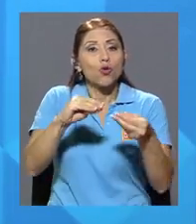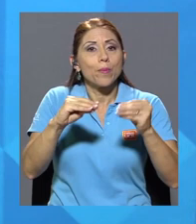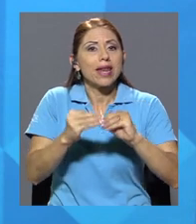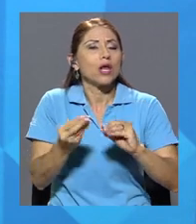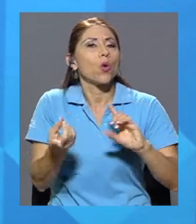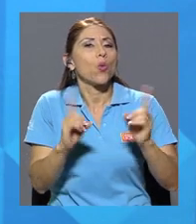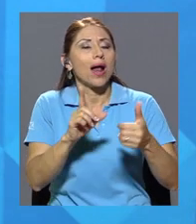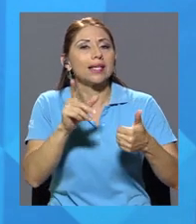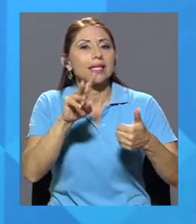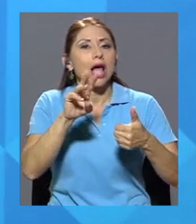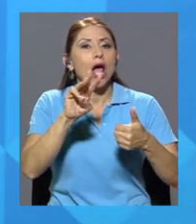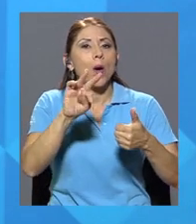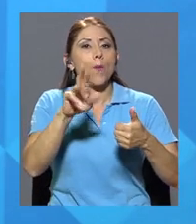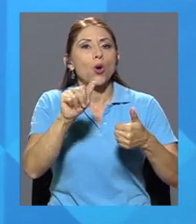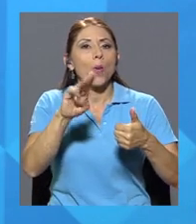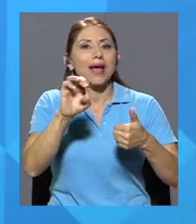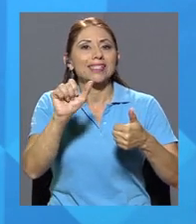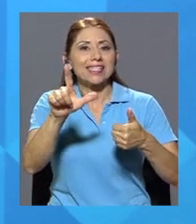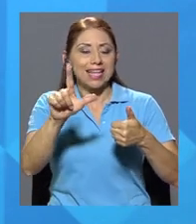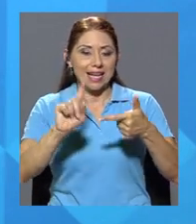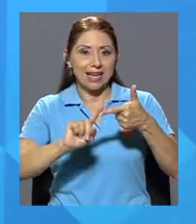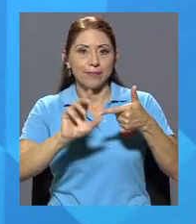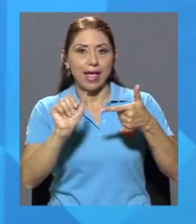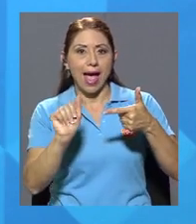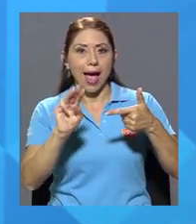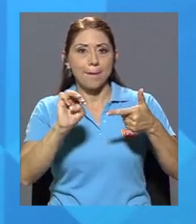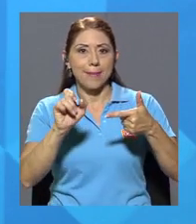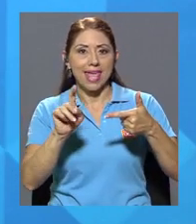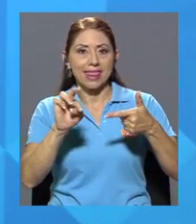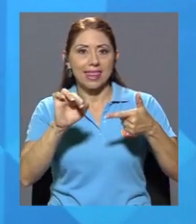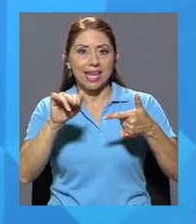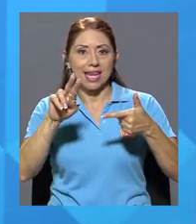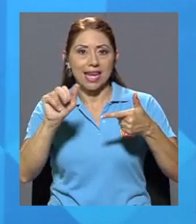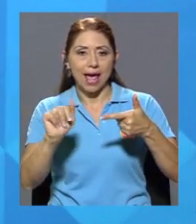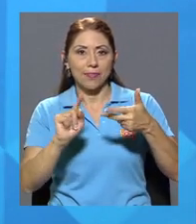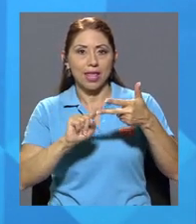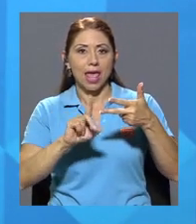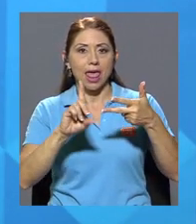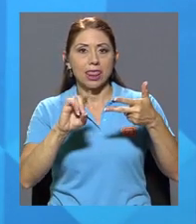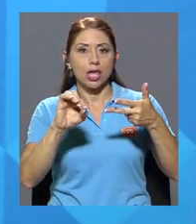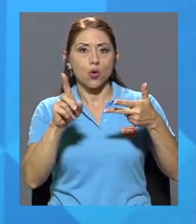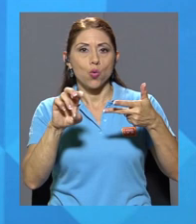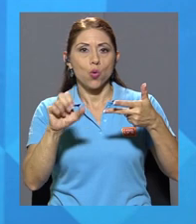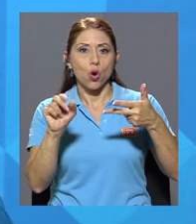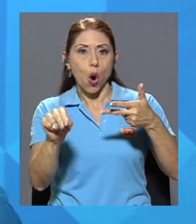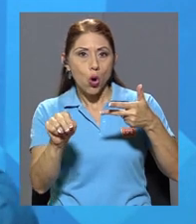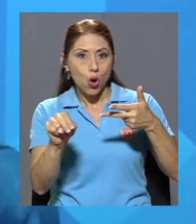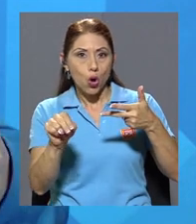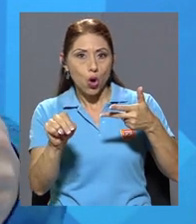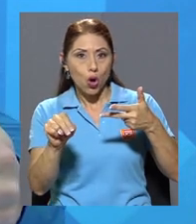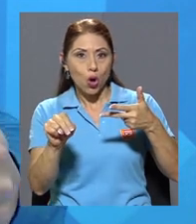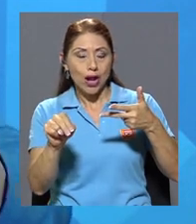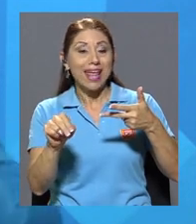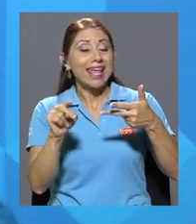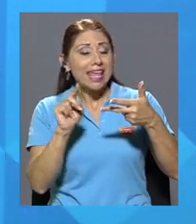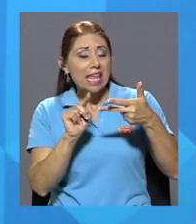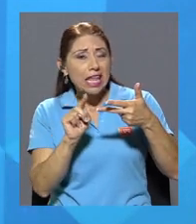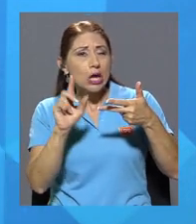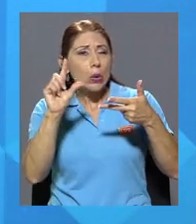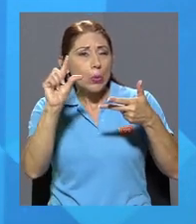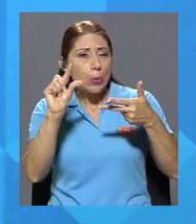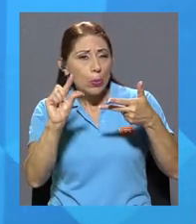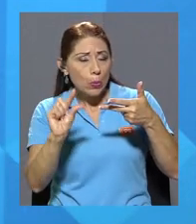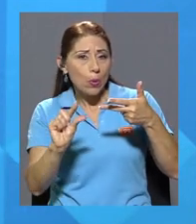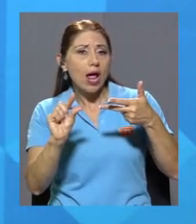fueron Bromacil, Ametrina, Diorón y, en menor